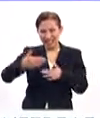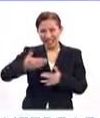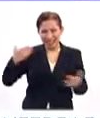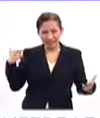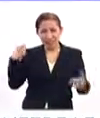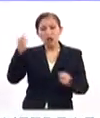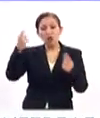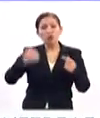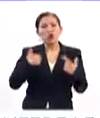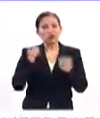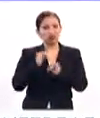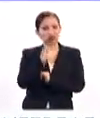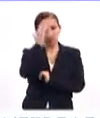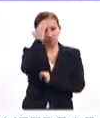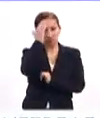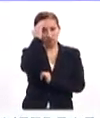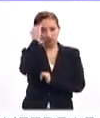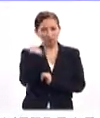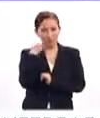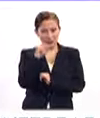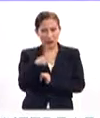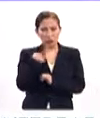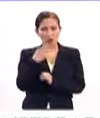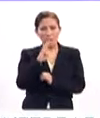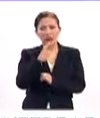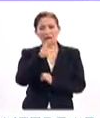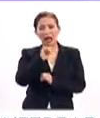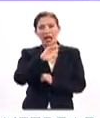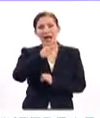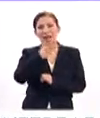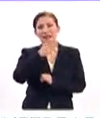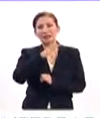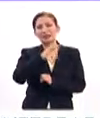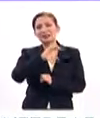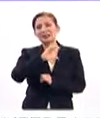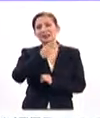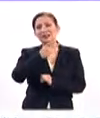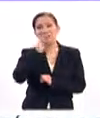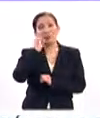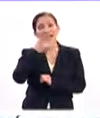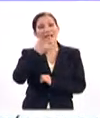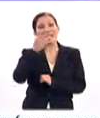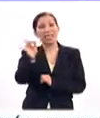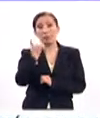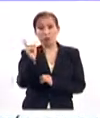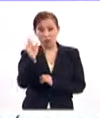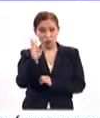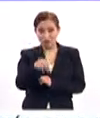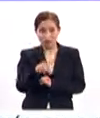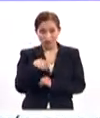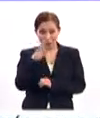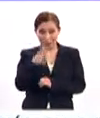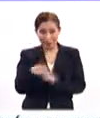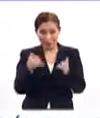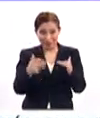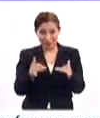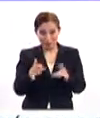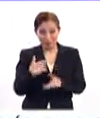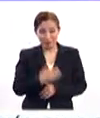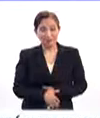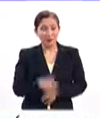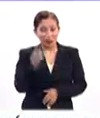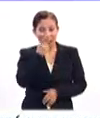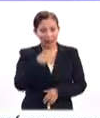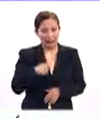a algunos de los funcionarios que promueven y que están a cargo de esta beca. Suena muy fácil, pero en realidad no es nada